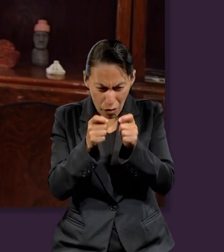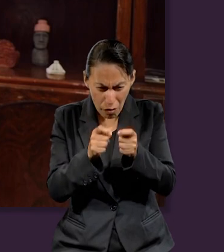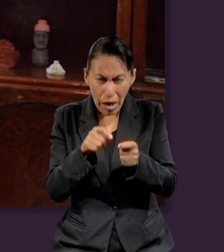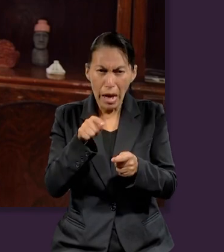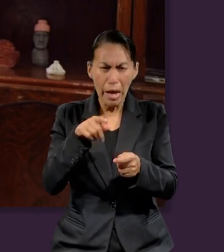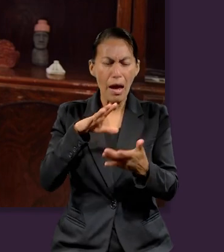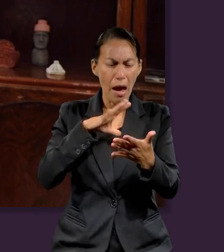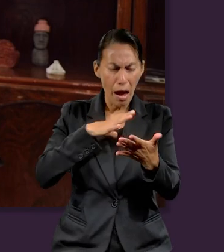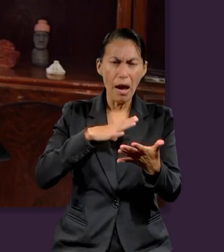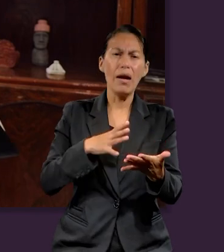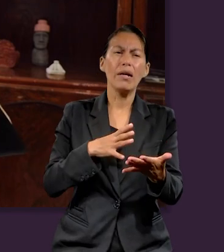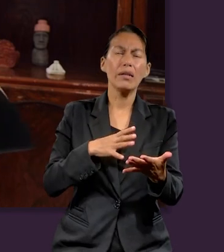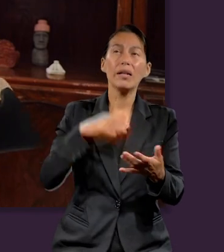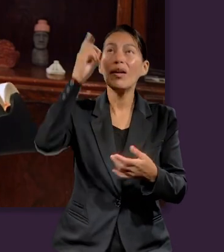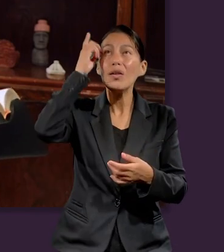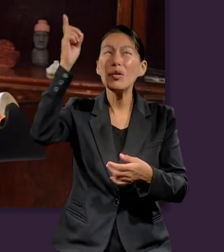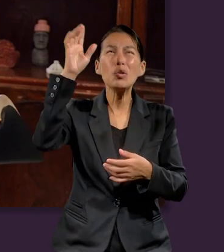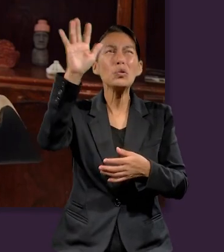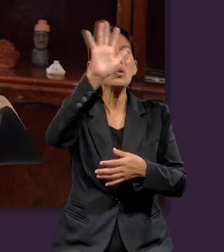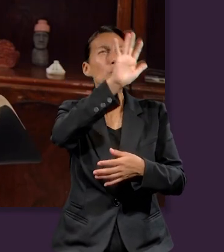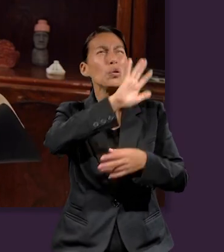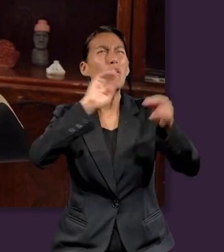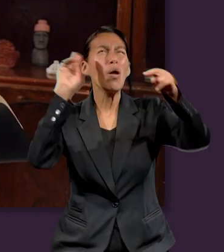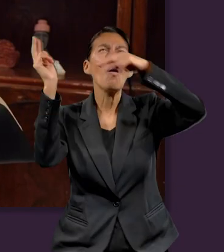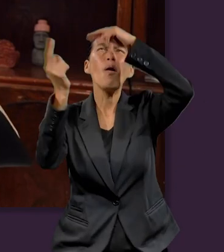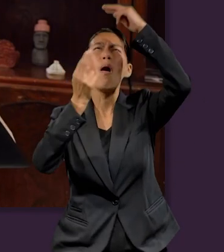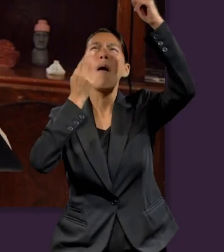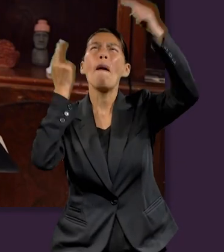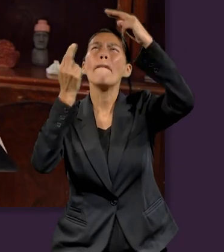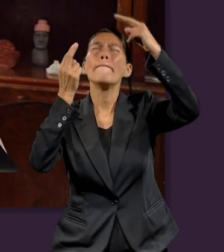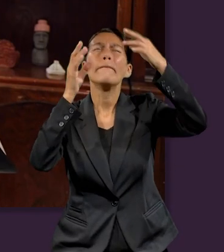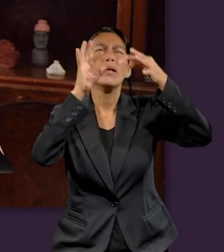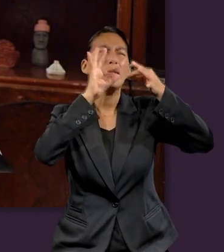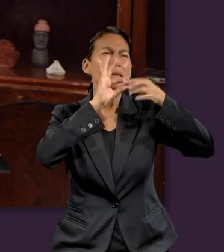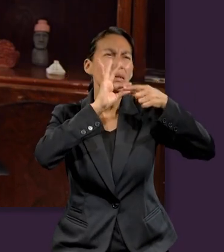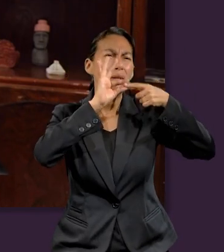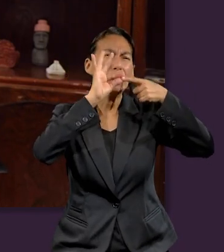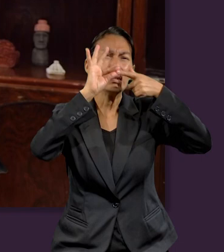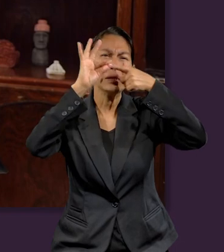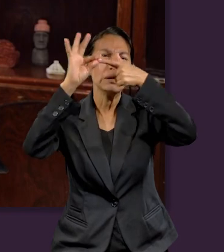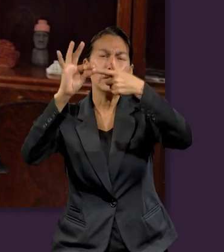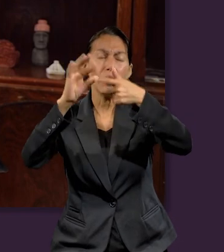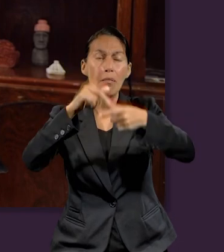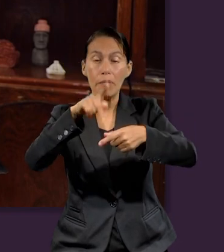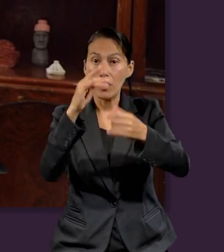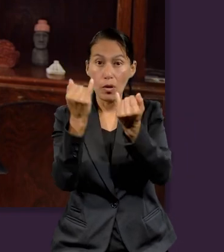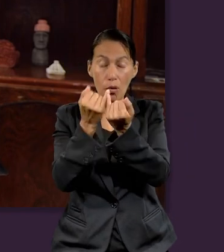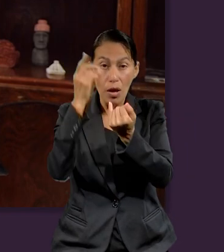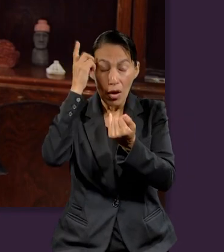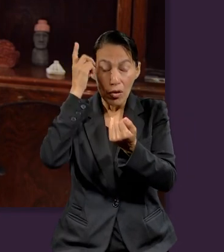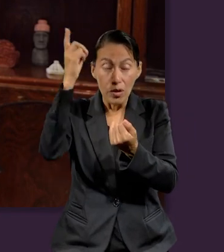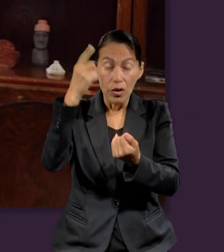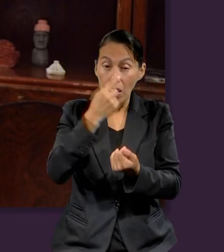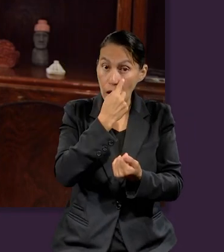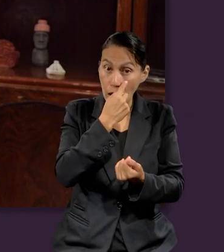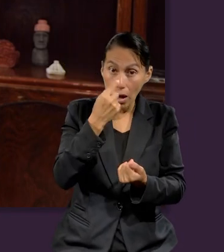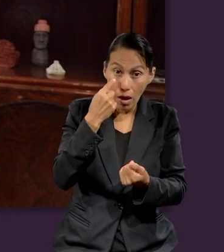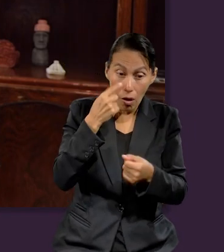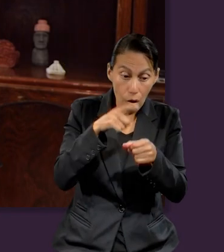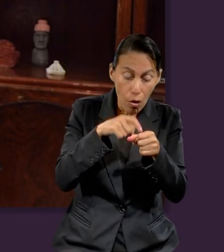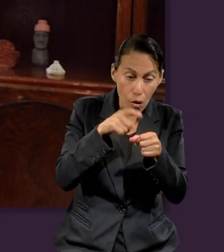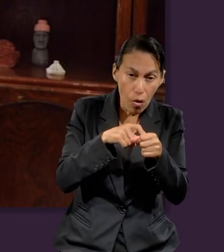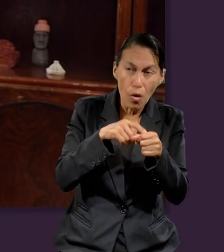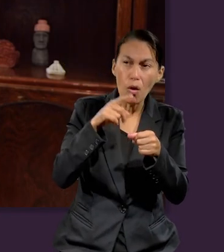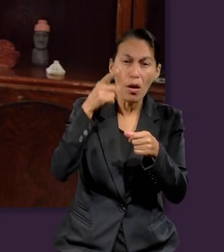No solamente tenemos un Dios que dirige el universo, tenemos un Dios también que planeó el color de tus ojos,